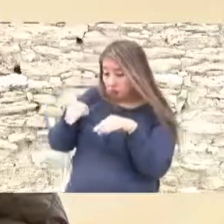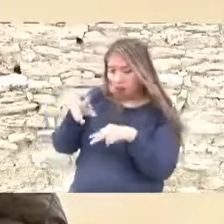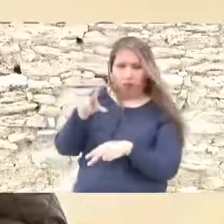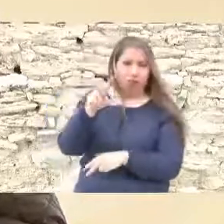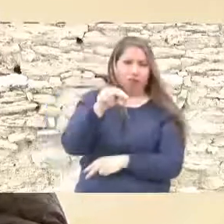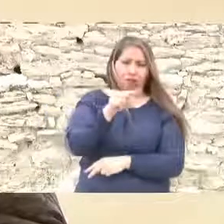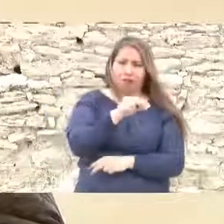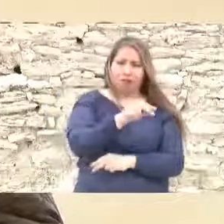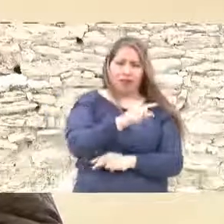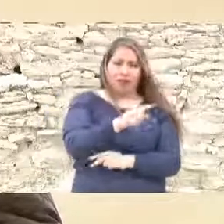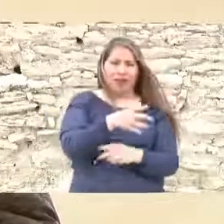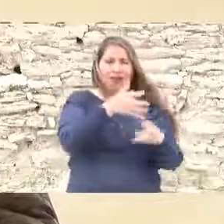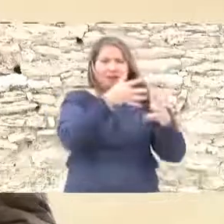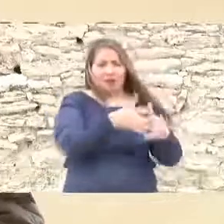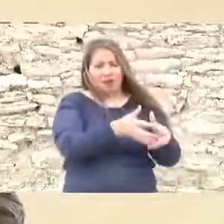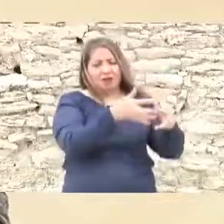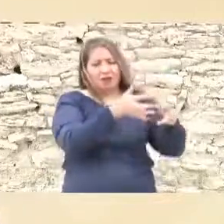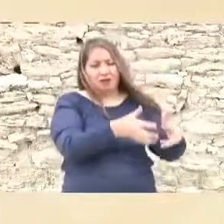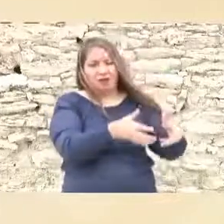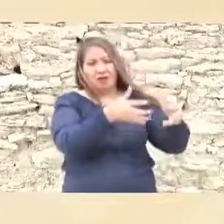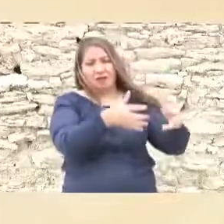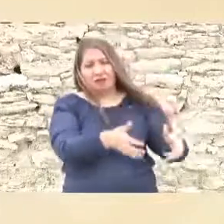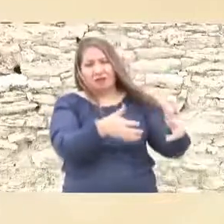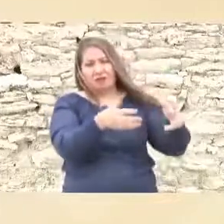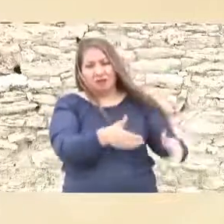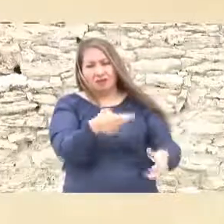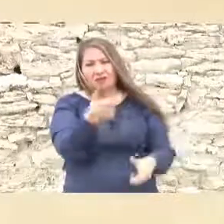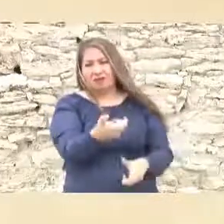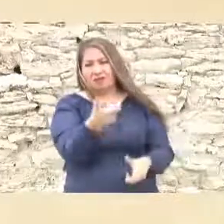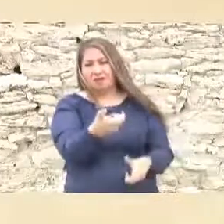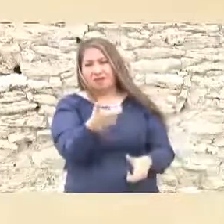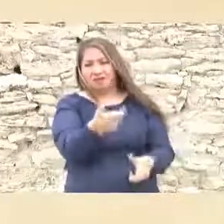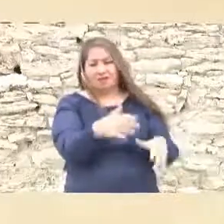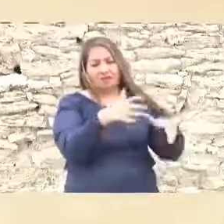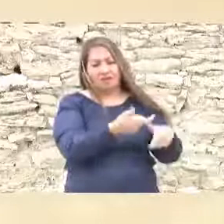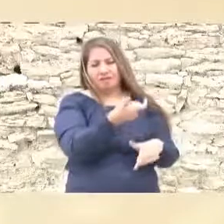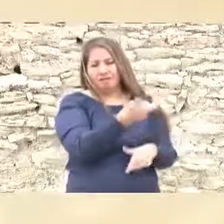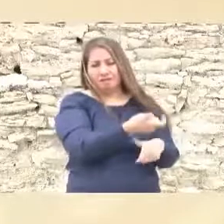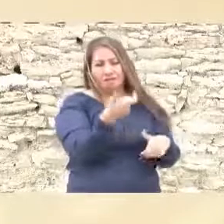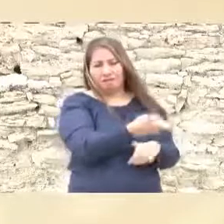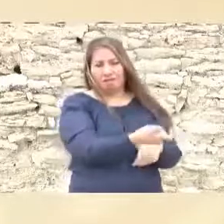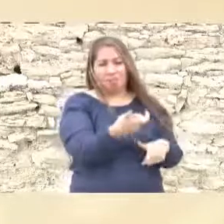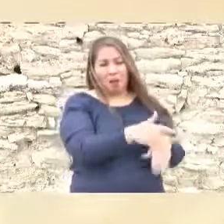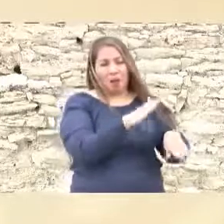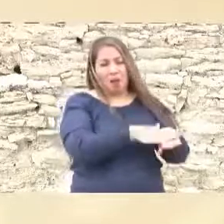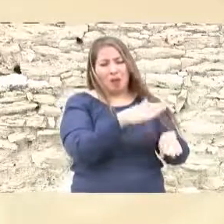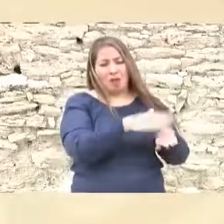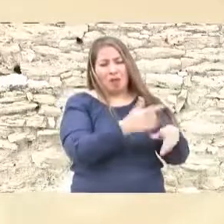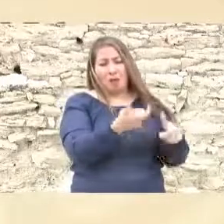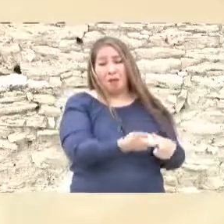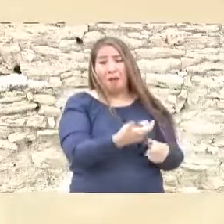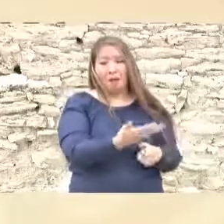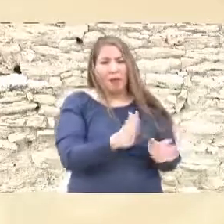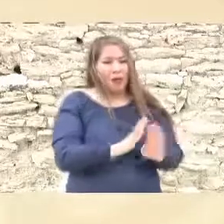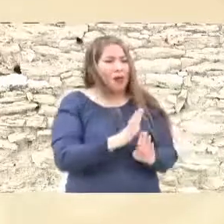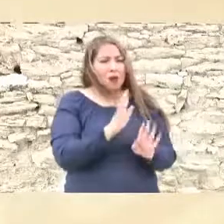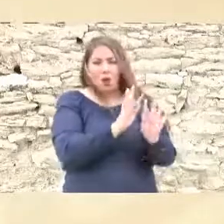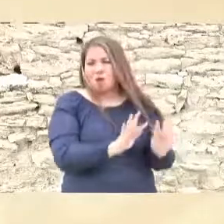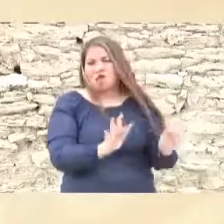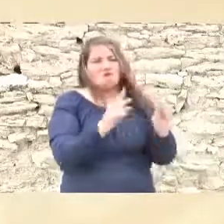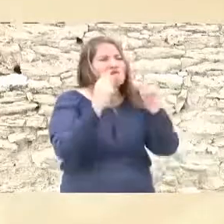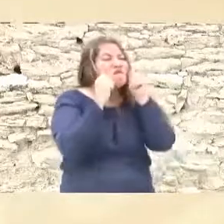crecer crear riquezas al costo que fuese